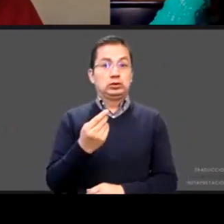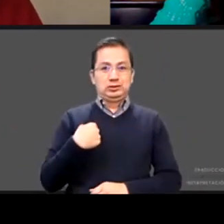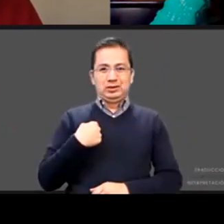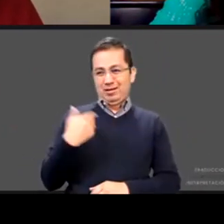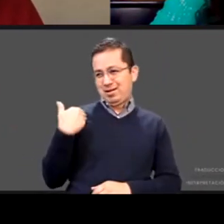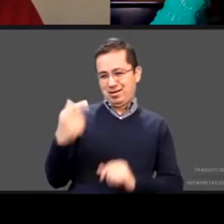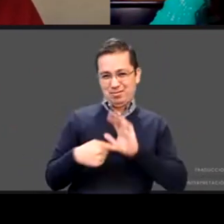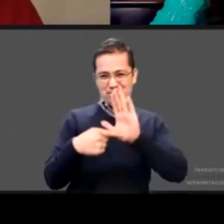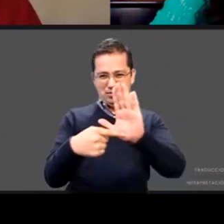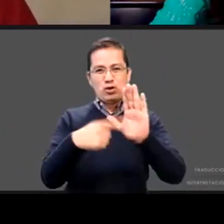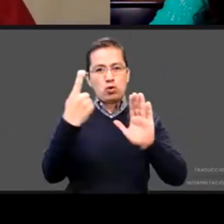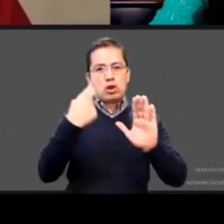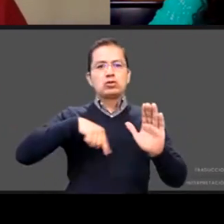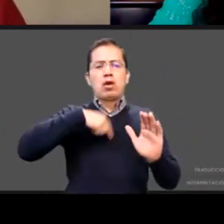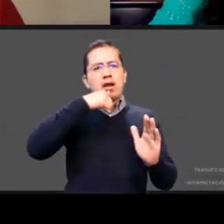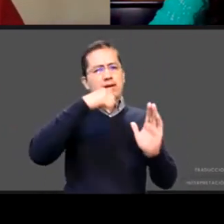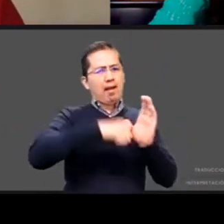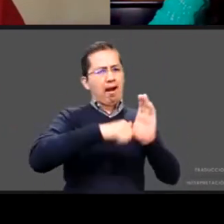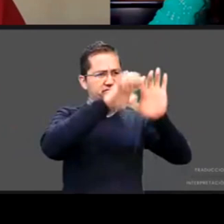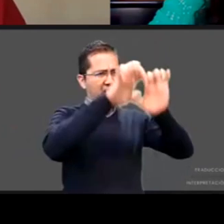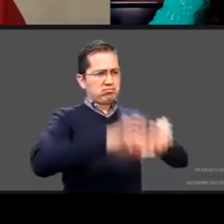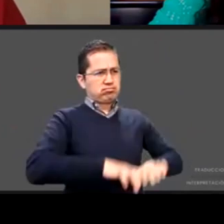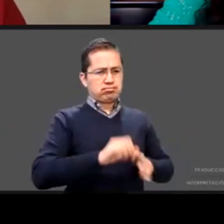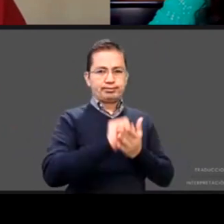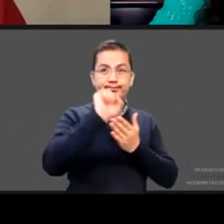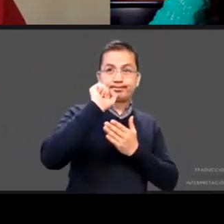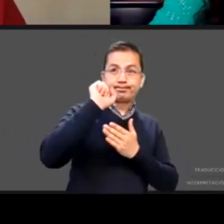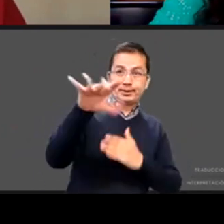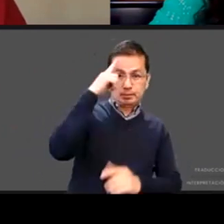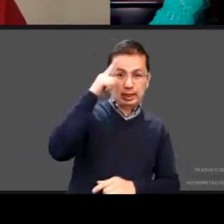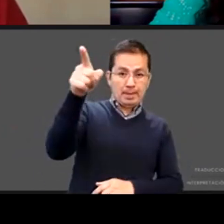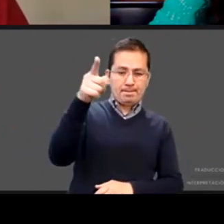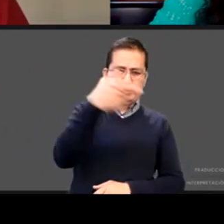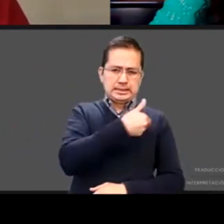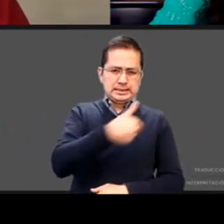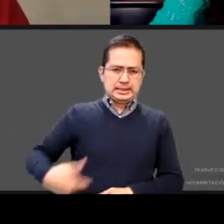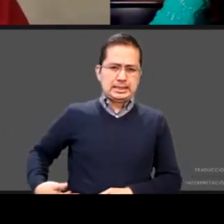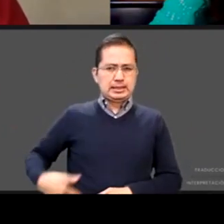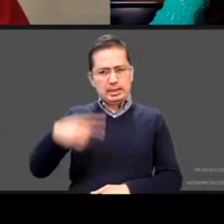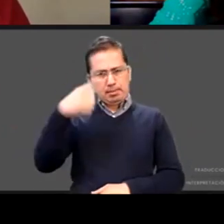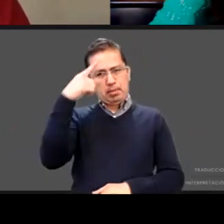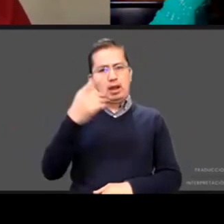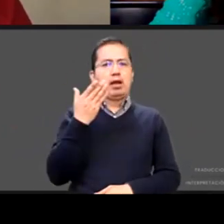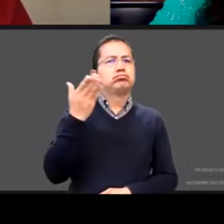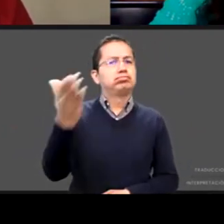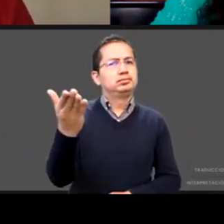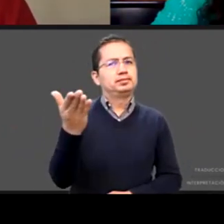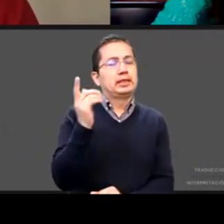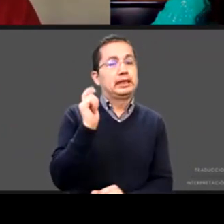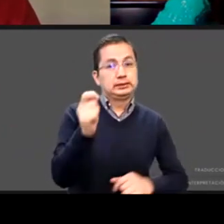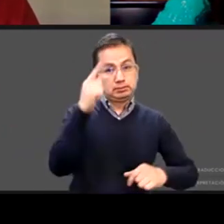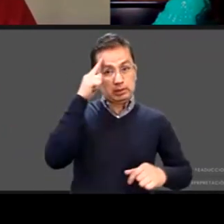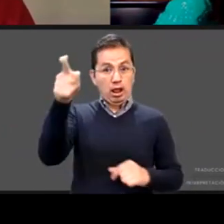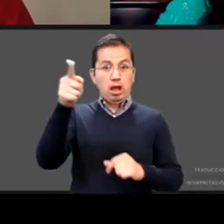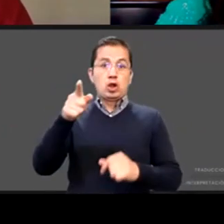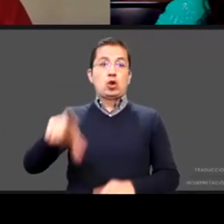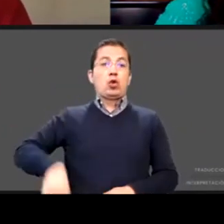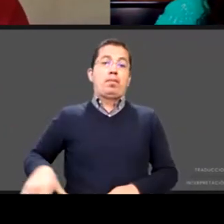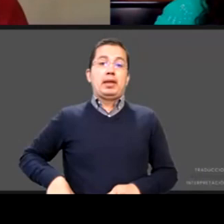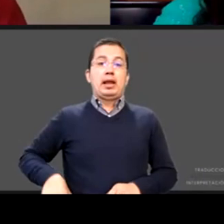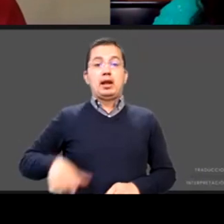presidente solicitando sobre todo claridad en la aplicación del decreto de austeridad donde las organizaciones